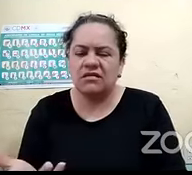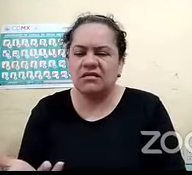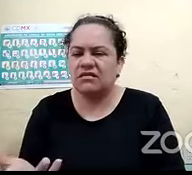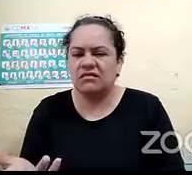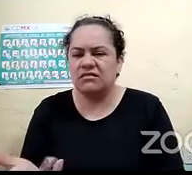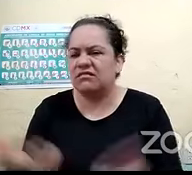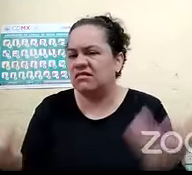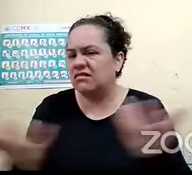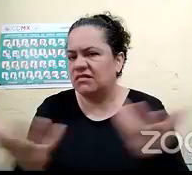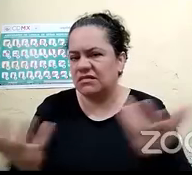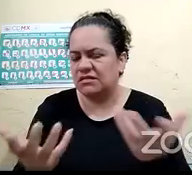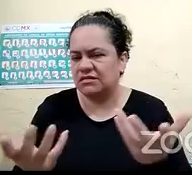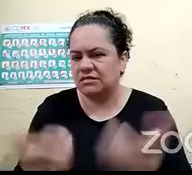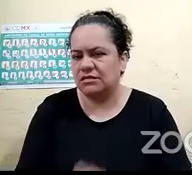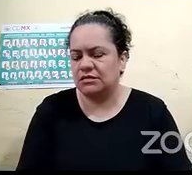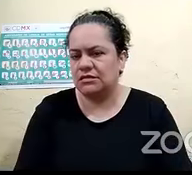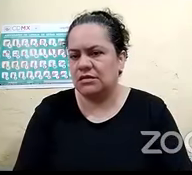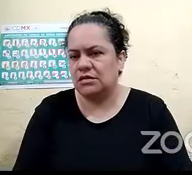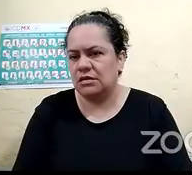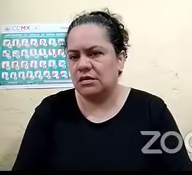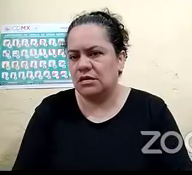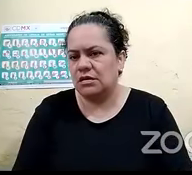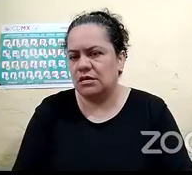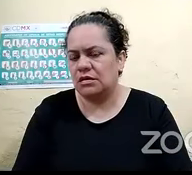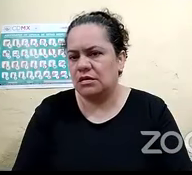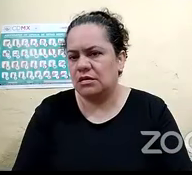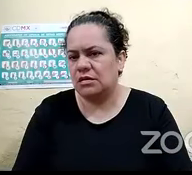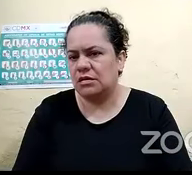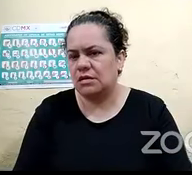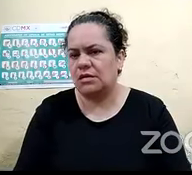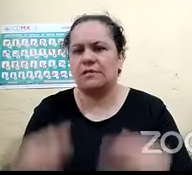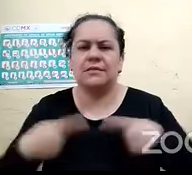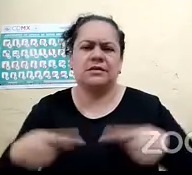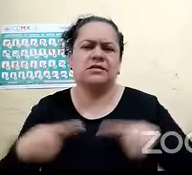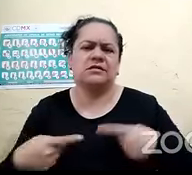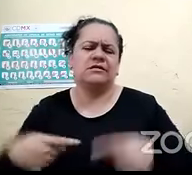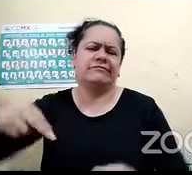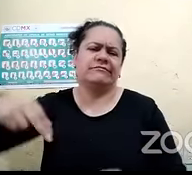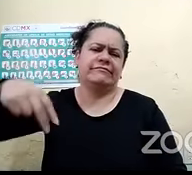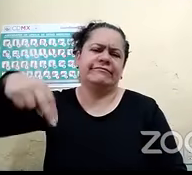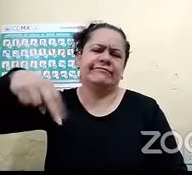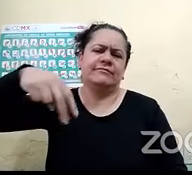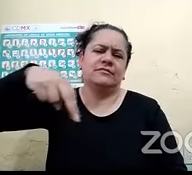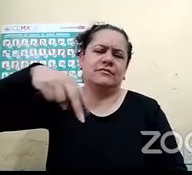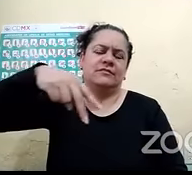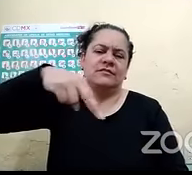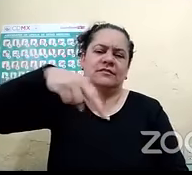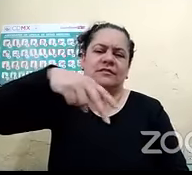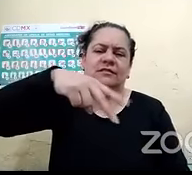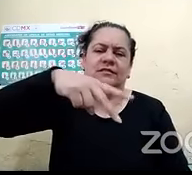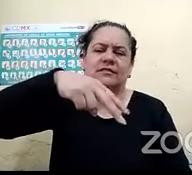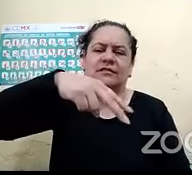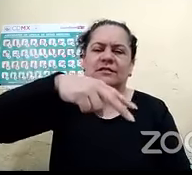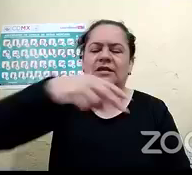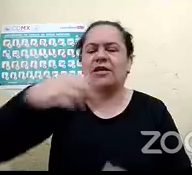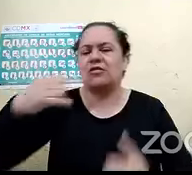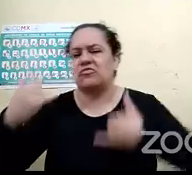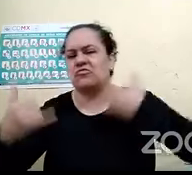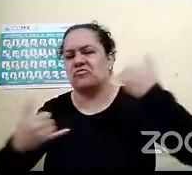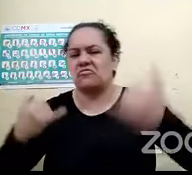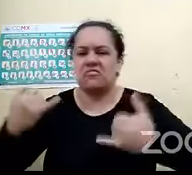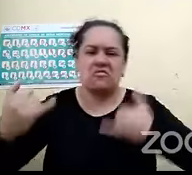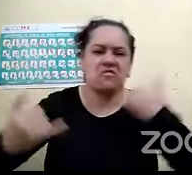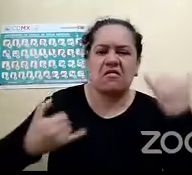mis compañeros o sea es una diversión es divertido porque bueno todos se